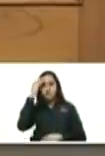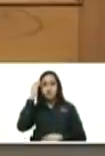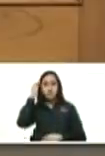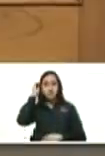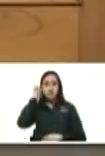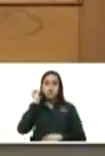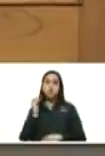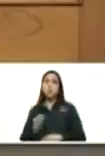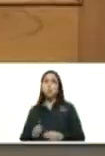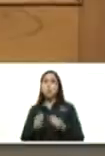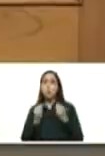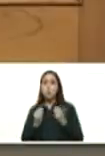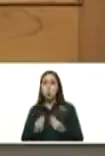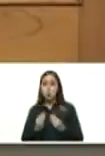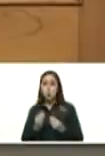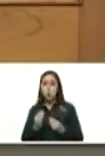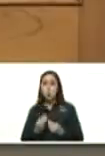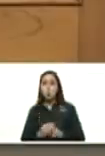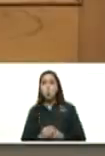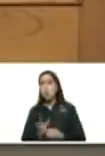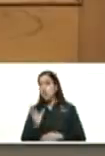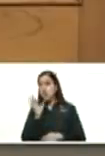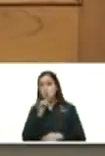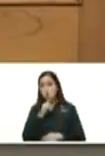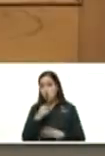sin nada